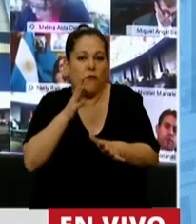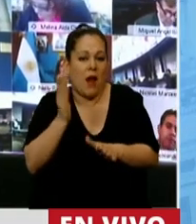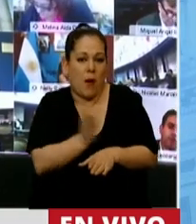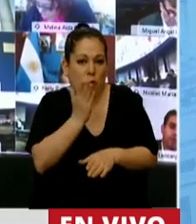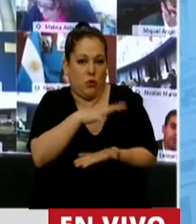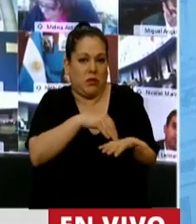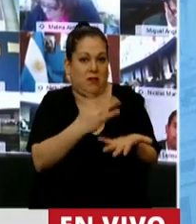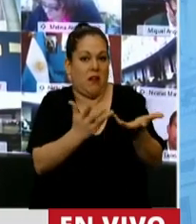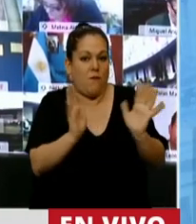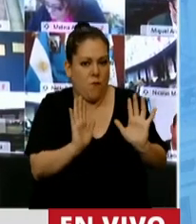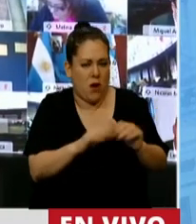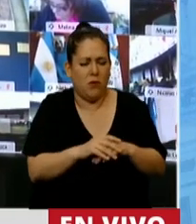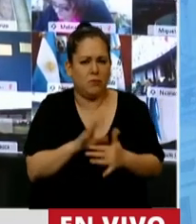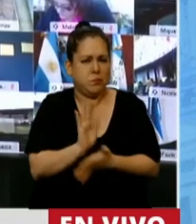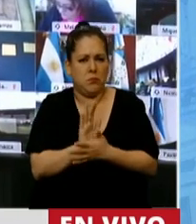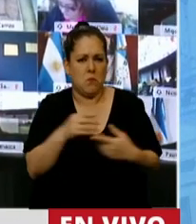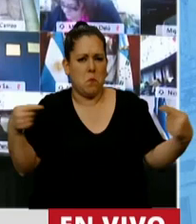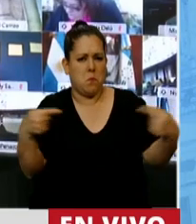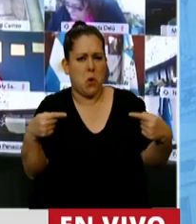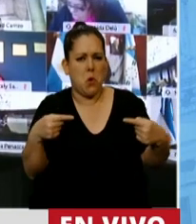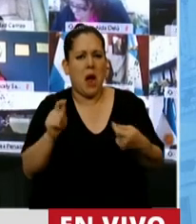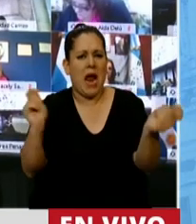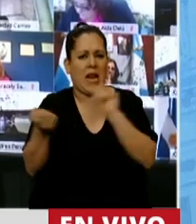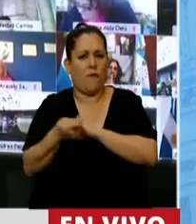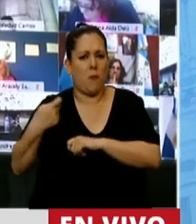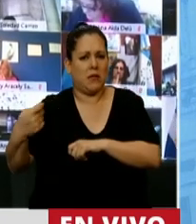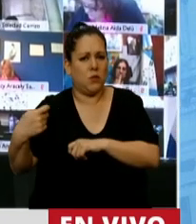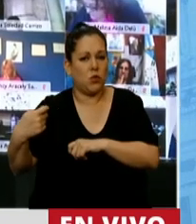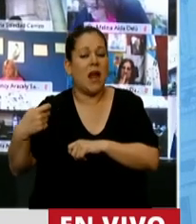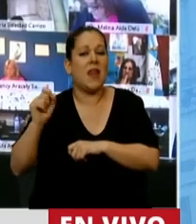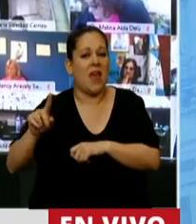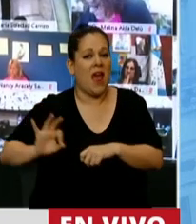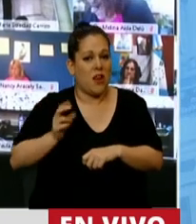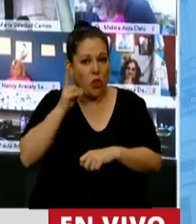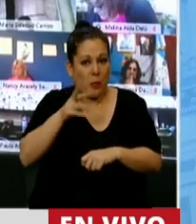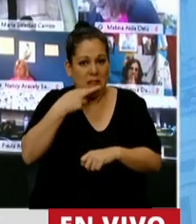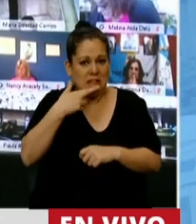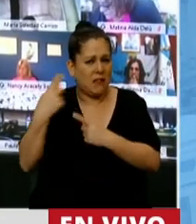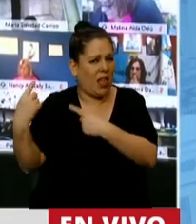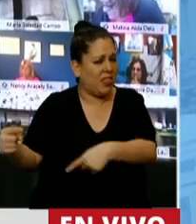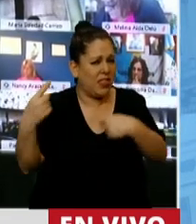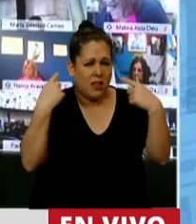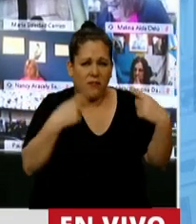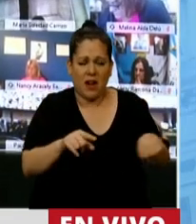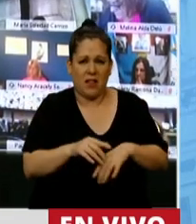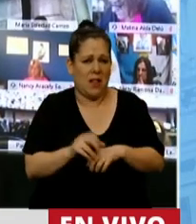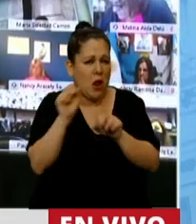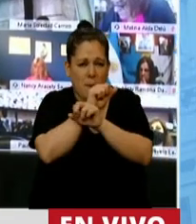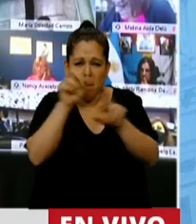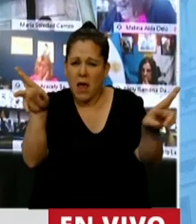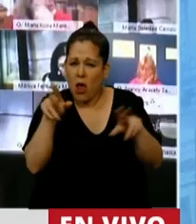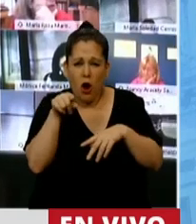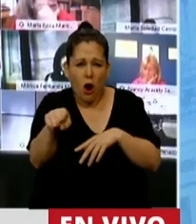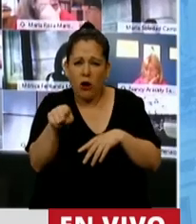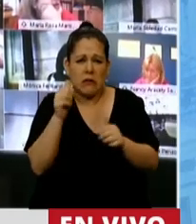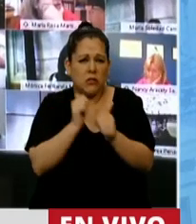Va a contramano de la reforma tributaria del año 2017, pero lo peor va a contramano de la historia, va